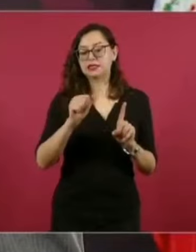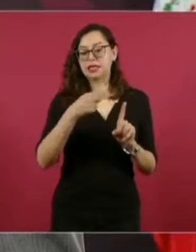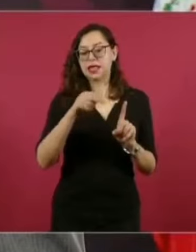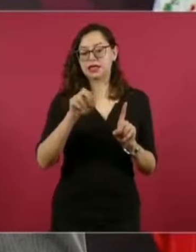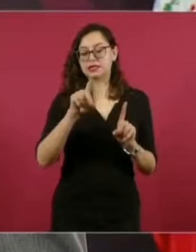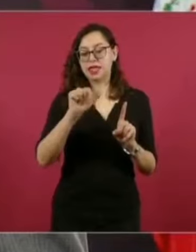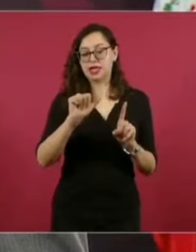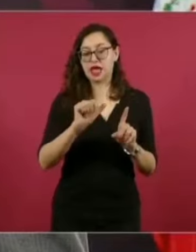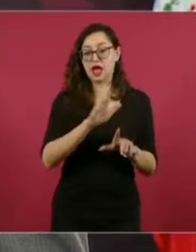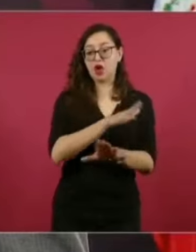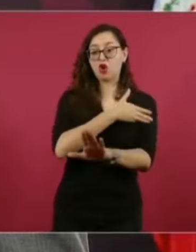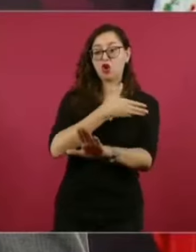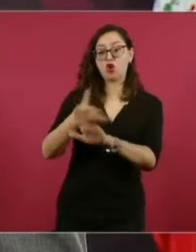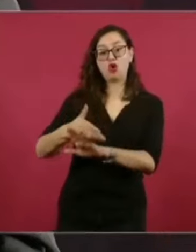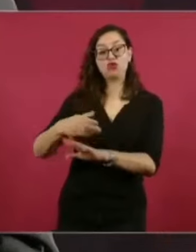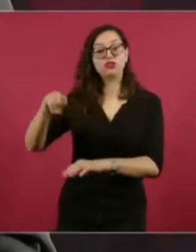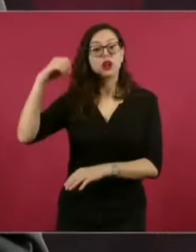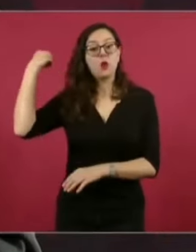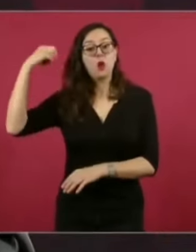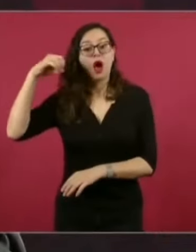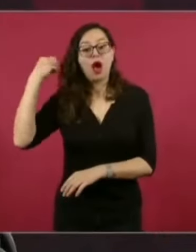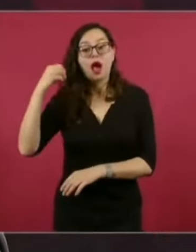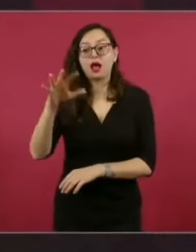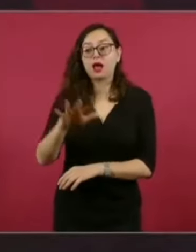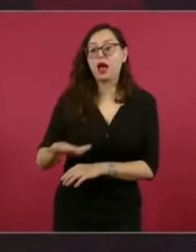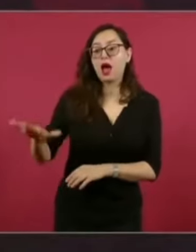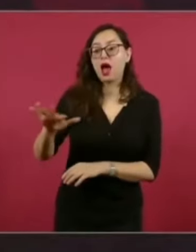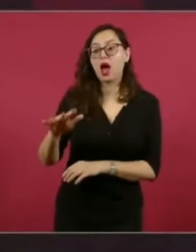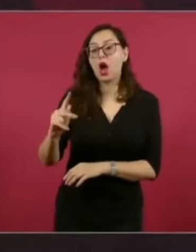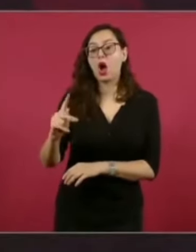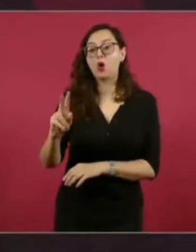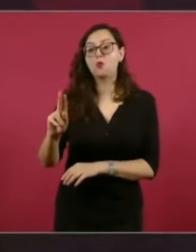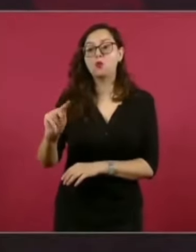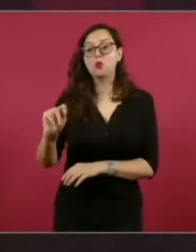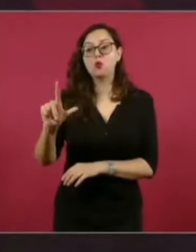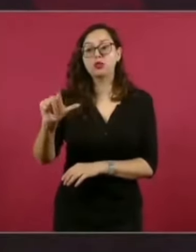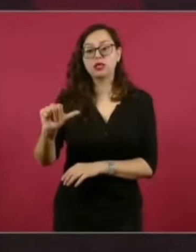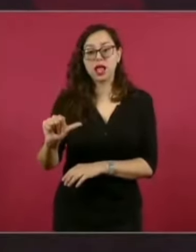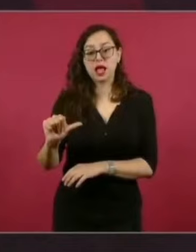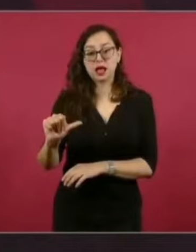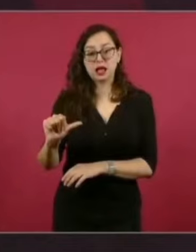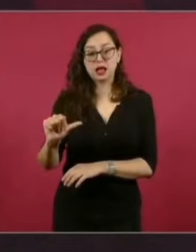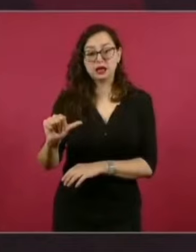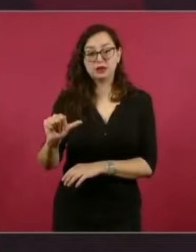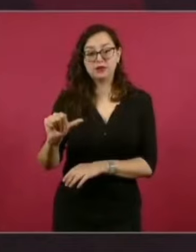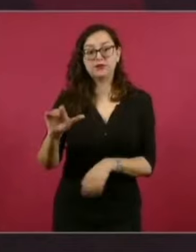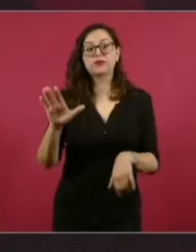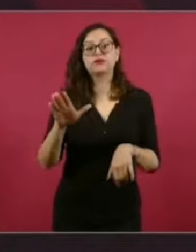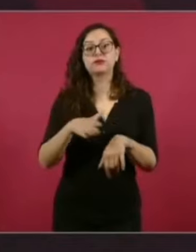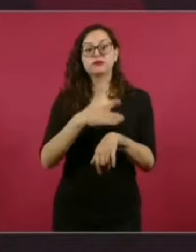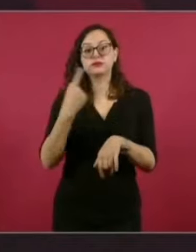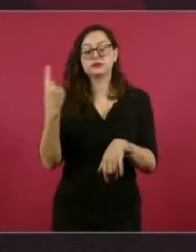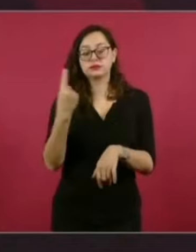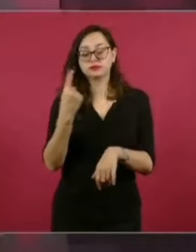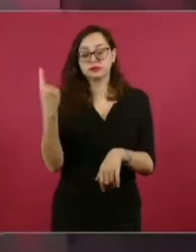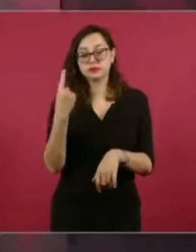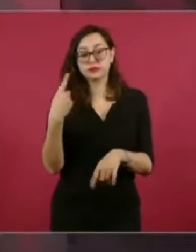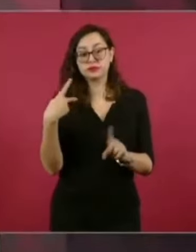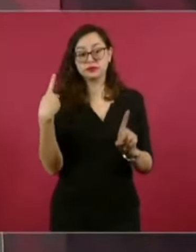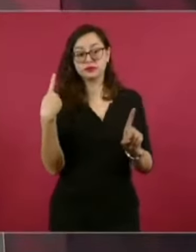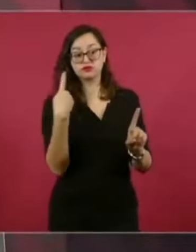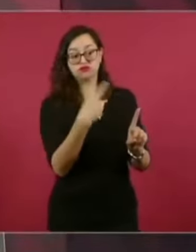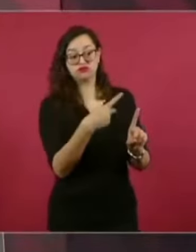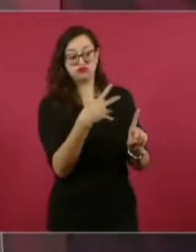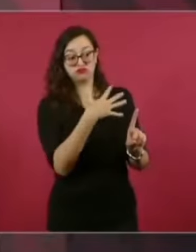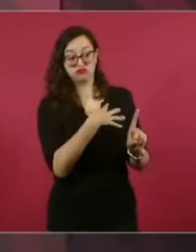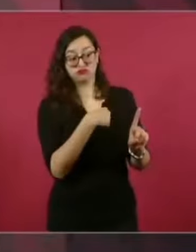Oaxaca, porque un hijo, una hija se fue a hacer el servicio social y